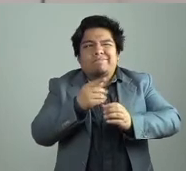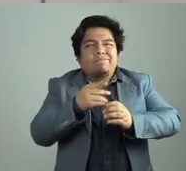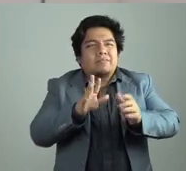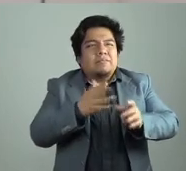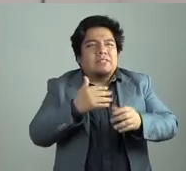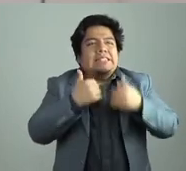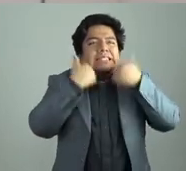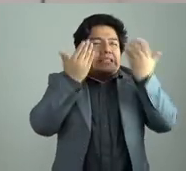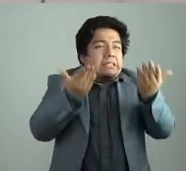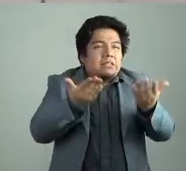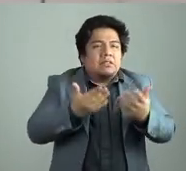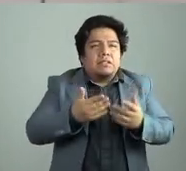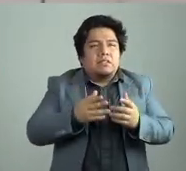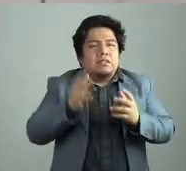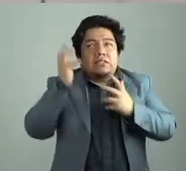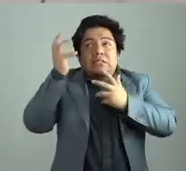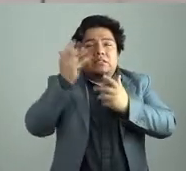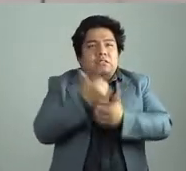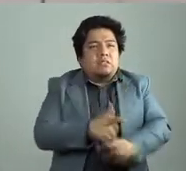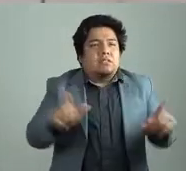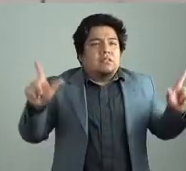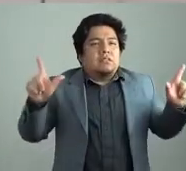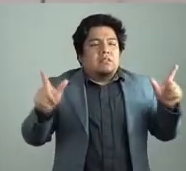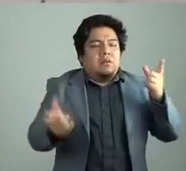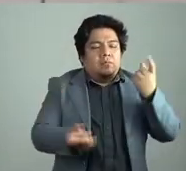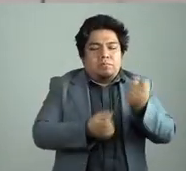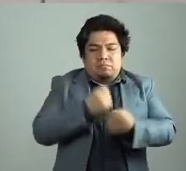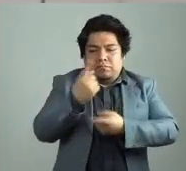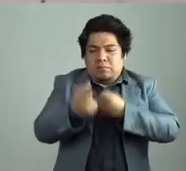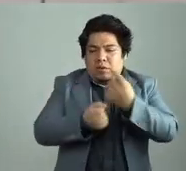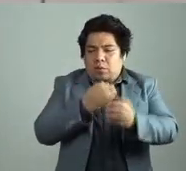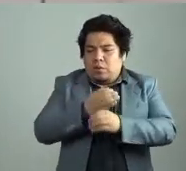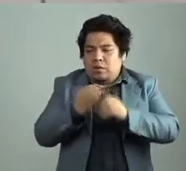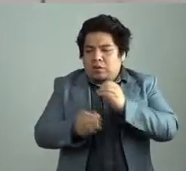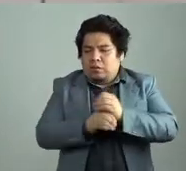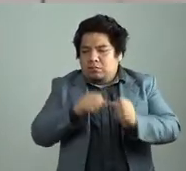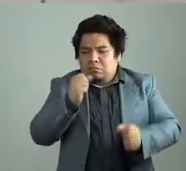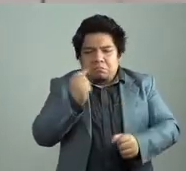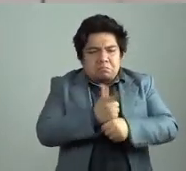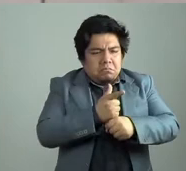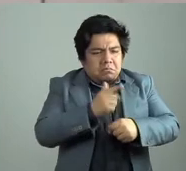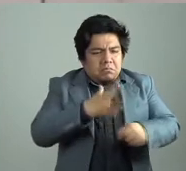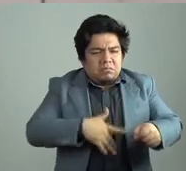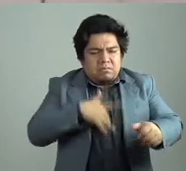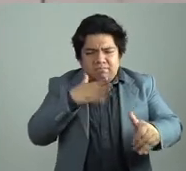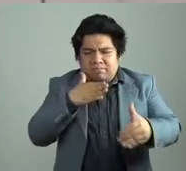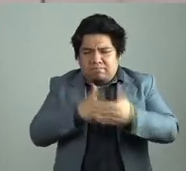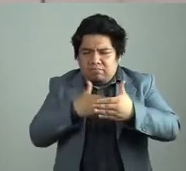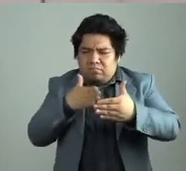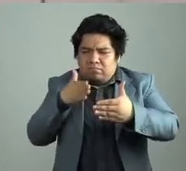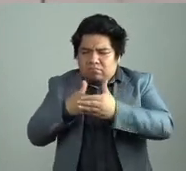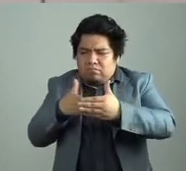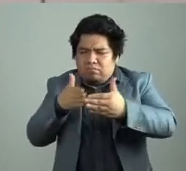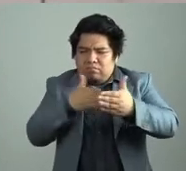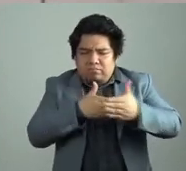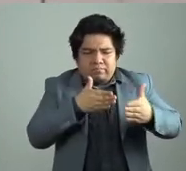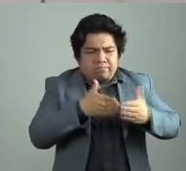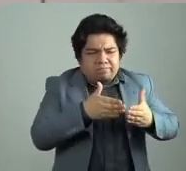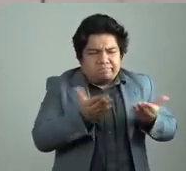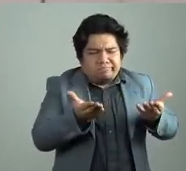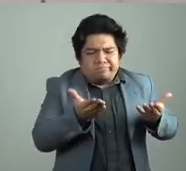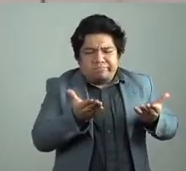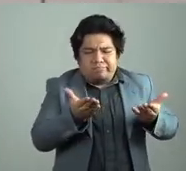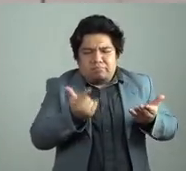encuentro con una serie de situaciones, capas, aspectos humanos, etcétera, que pues